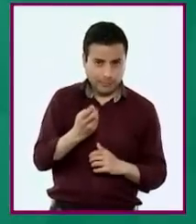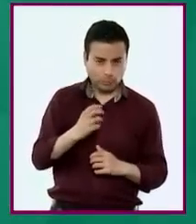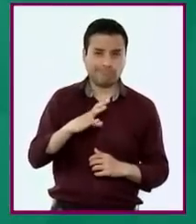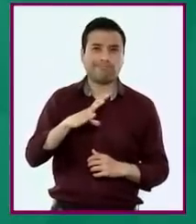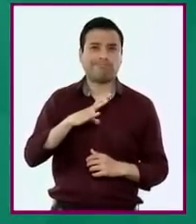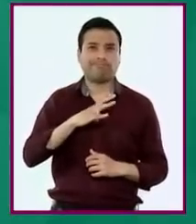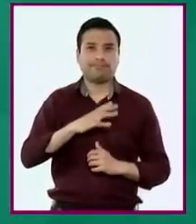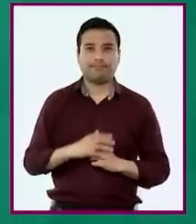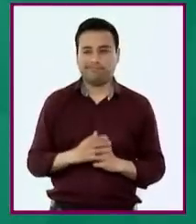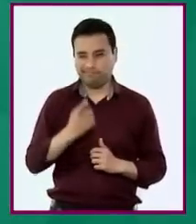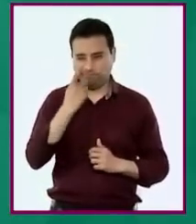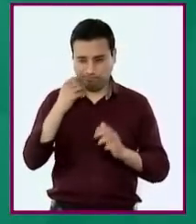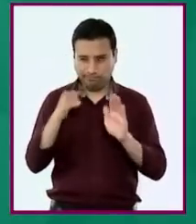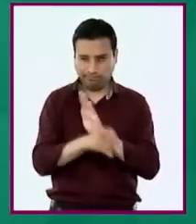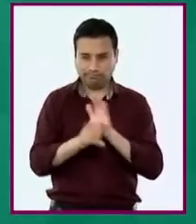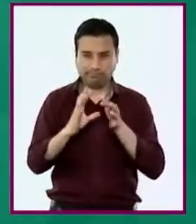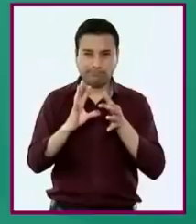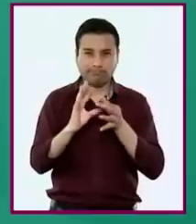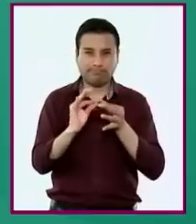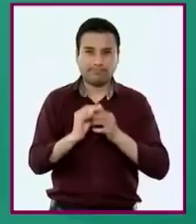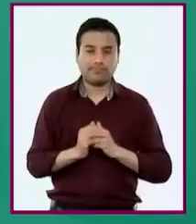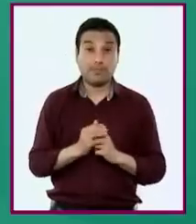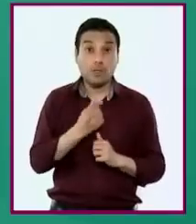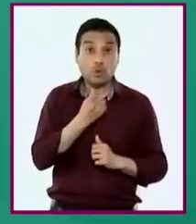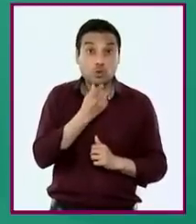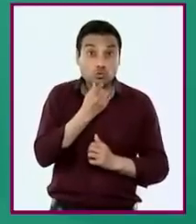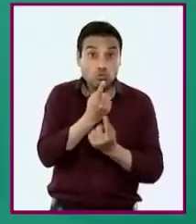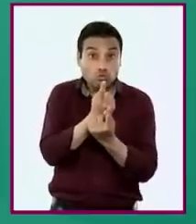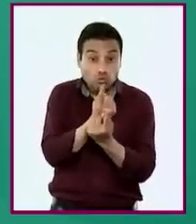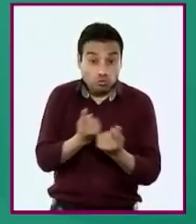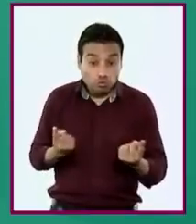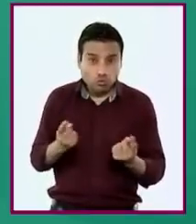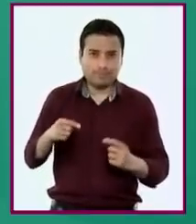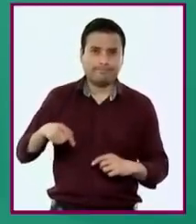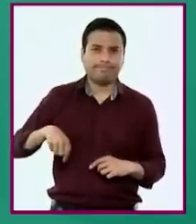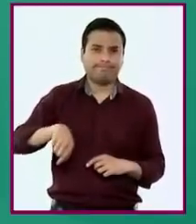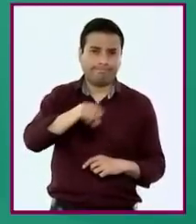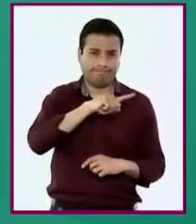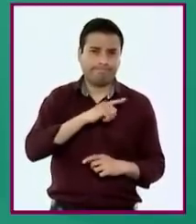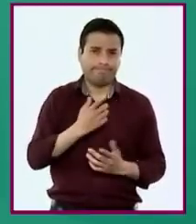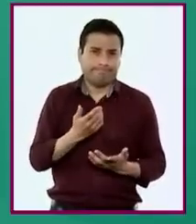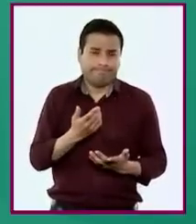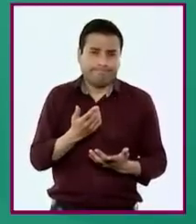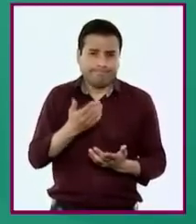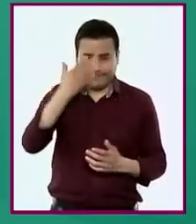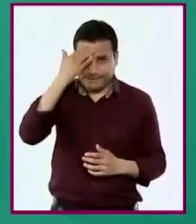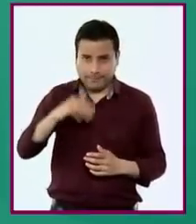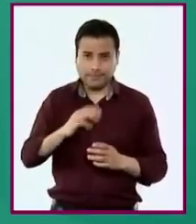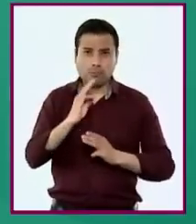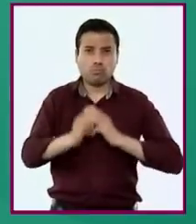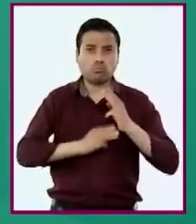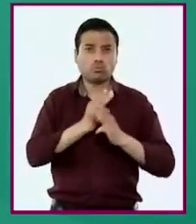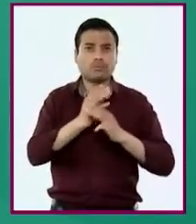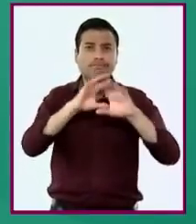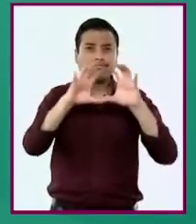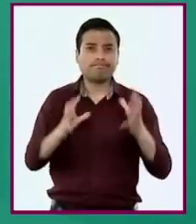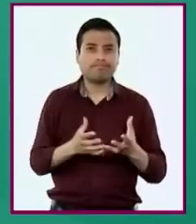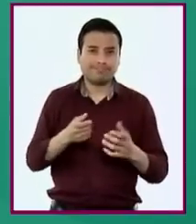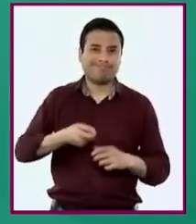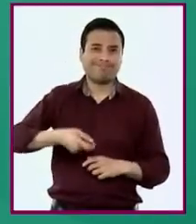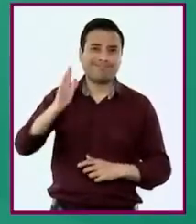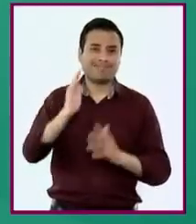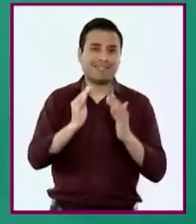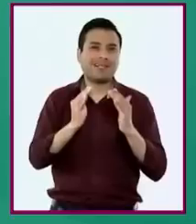conozcamos más acerca de estos aspectos. Las niñas y los niños comprenderán que nuestra casa común, la tierra en la que